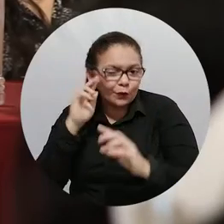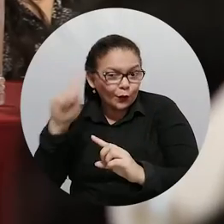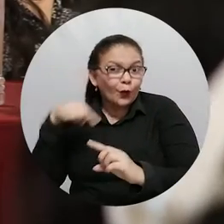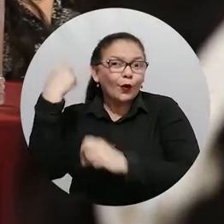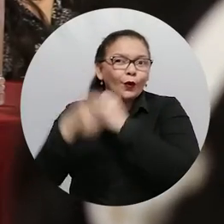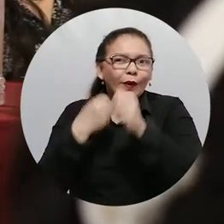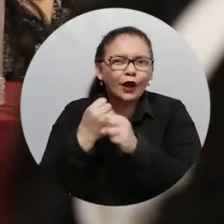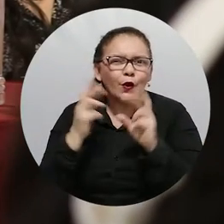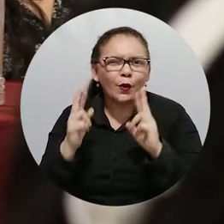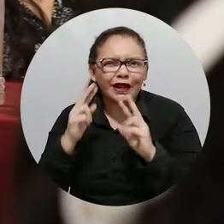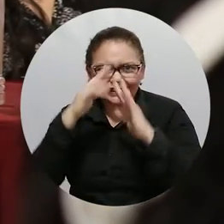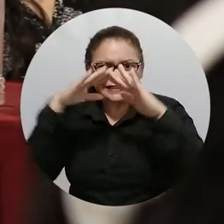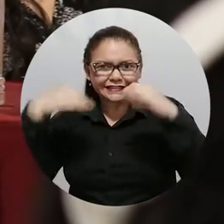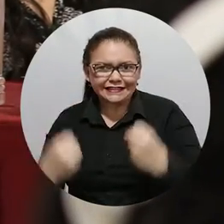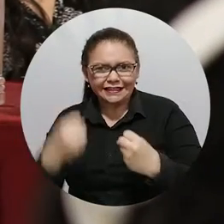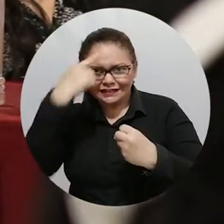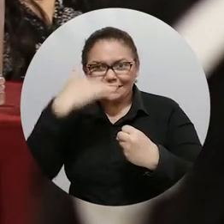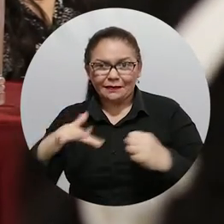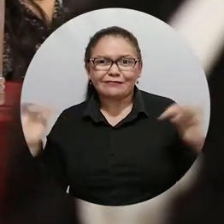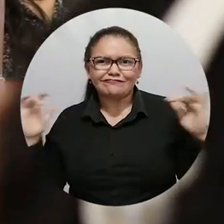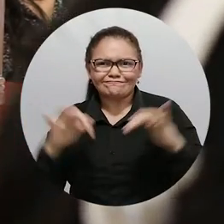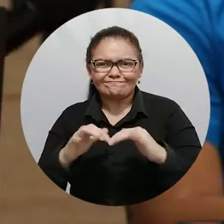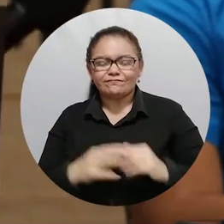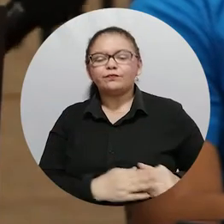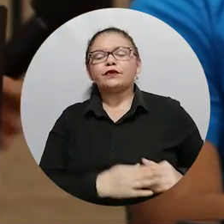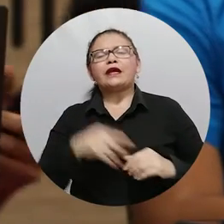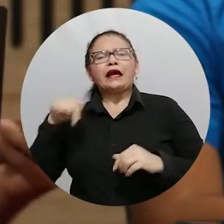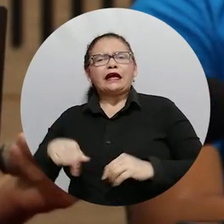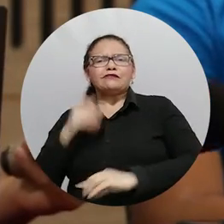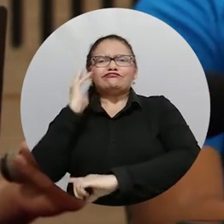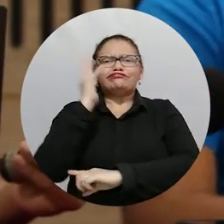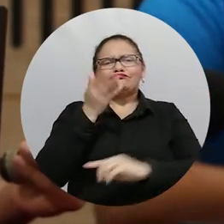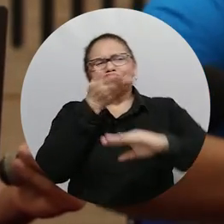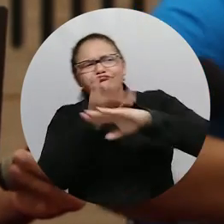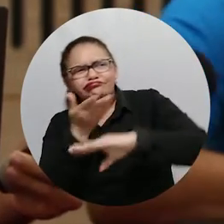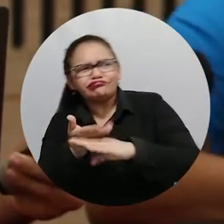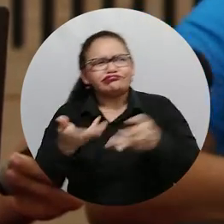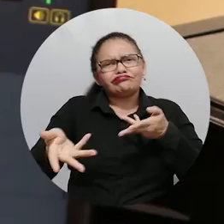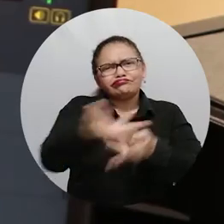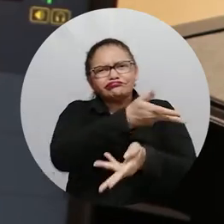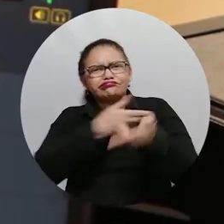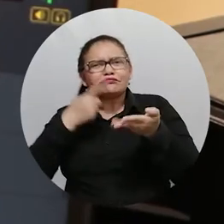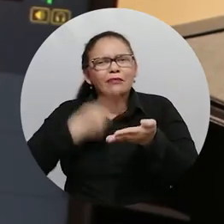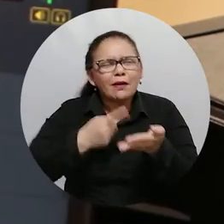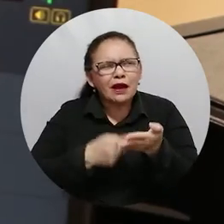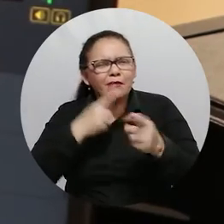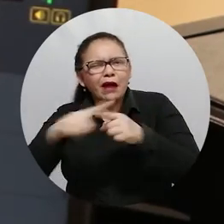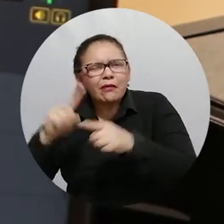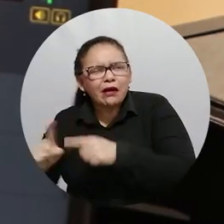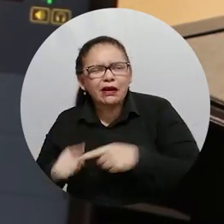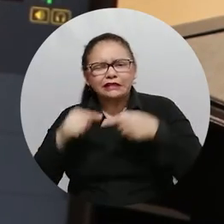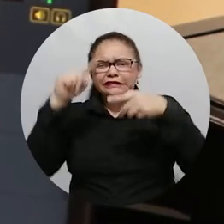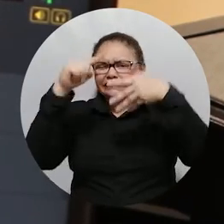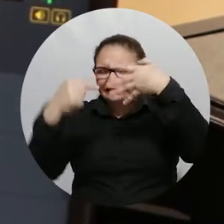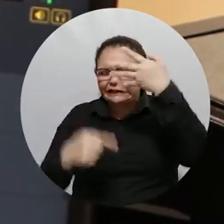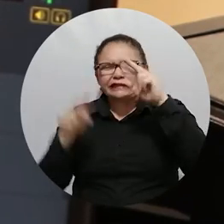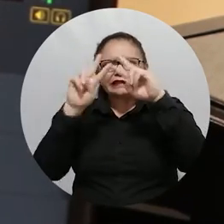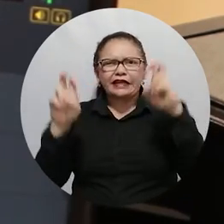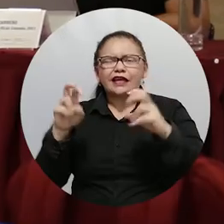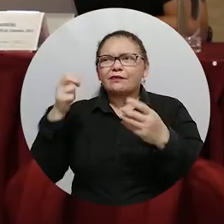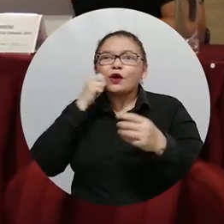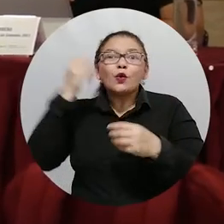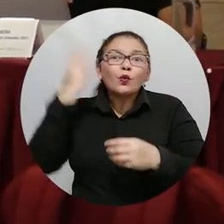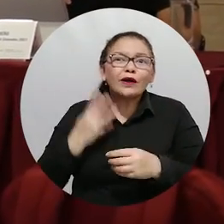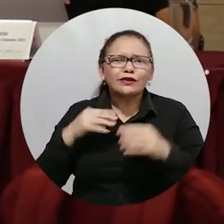A través de diversos formatos de exposición, debate y análisis, durante cuatro días se dialogó sobre migraciones, derechos